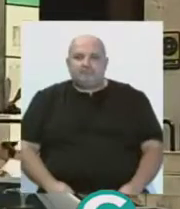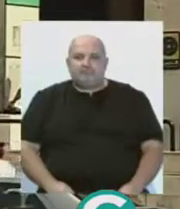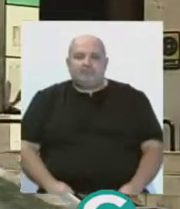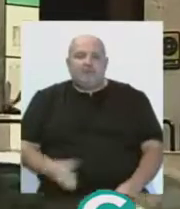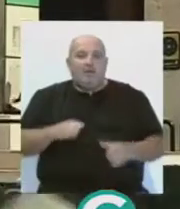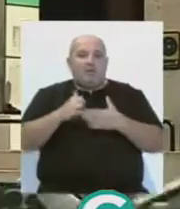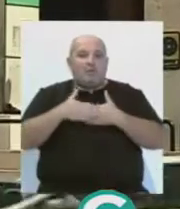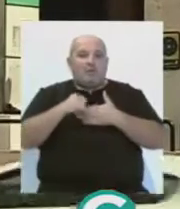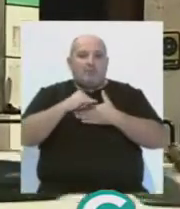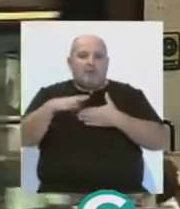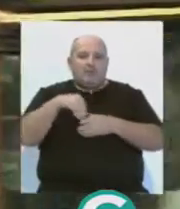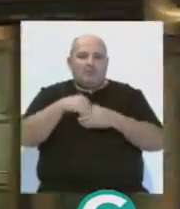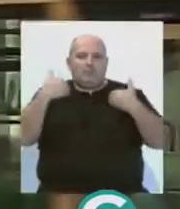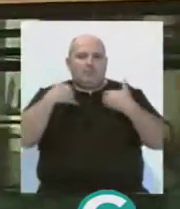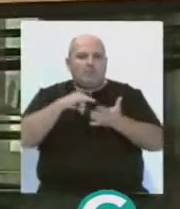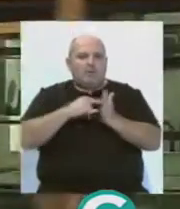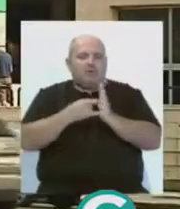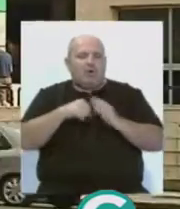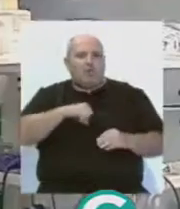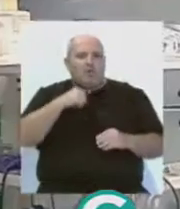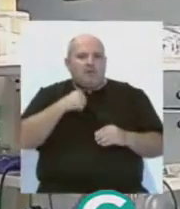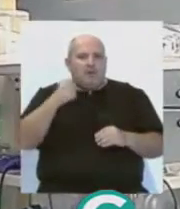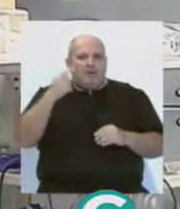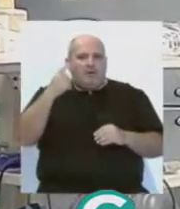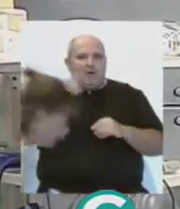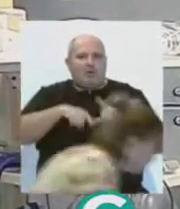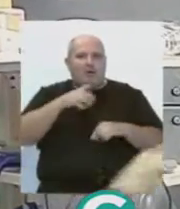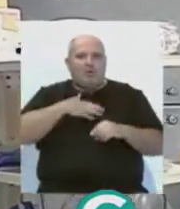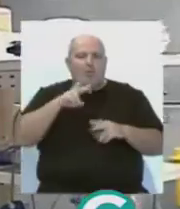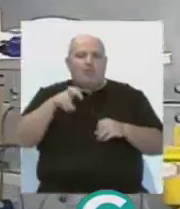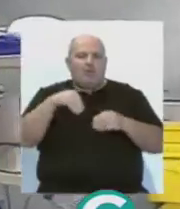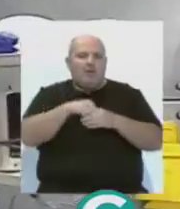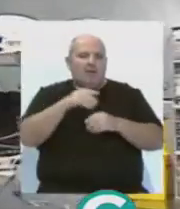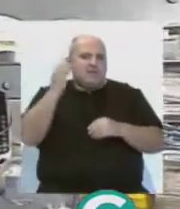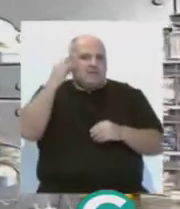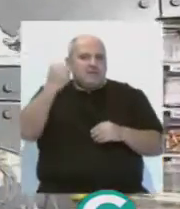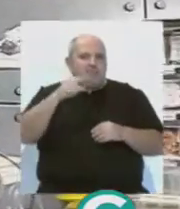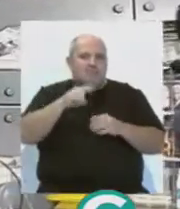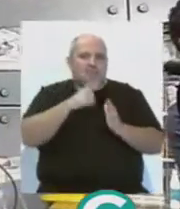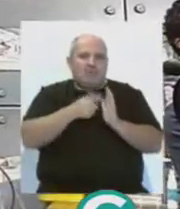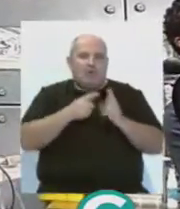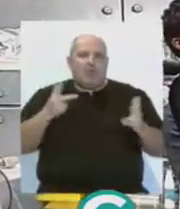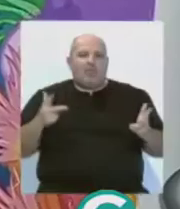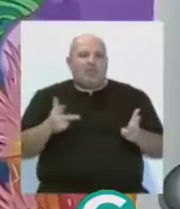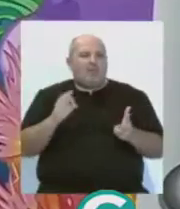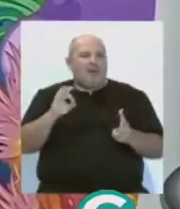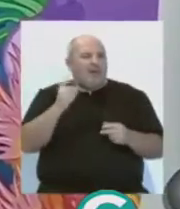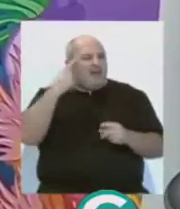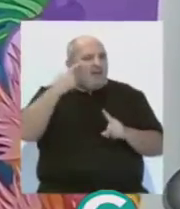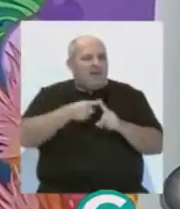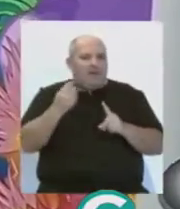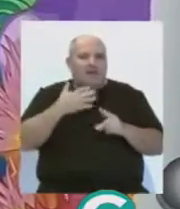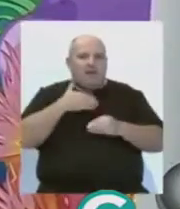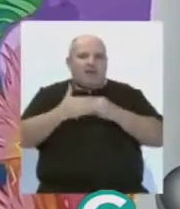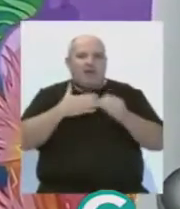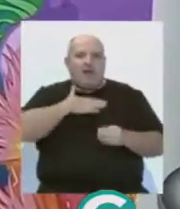El Puerta del Mar ha puesto en marcha un proyecto de hospital optimista, amigo de los niños y niñas, transformando las urgencias pediátricas con el objetivo